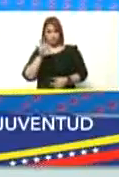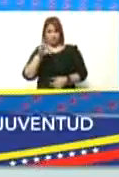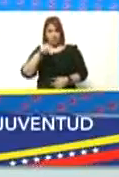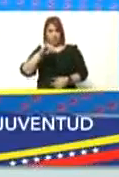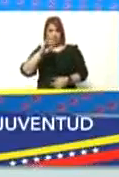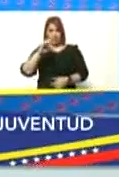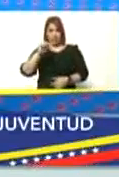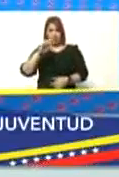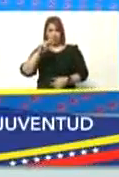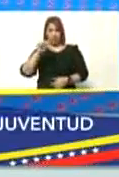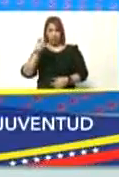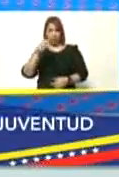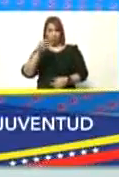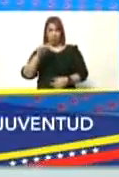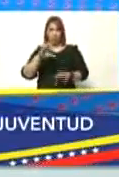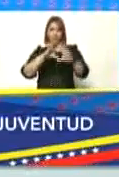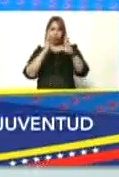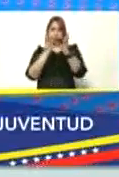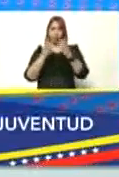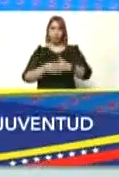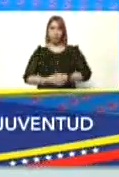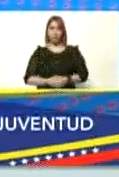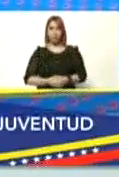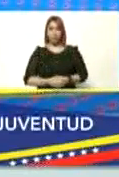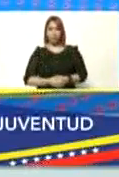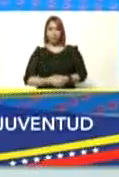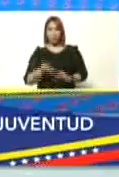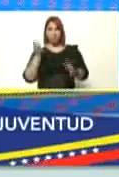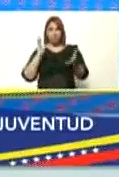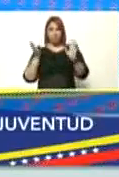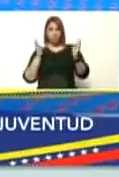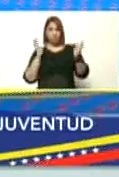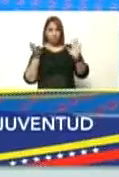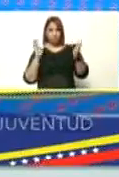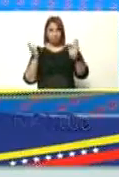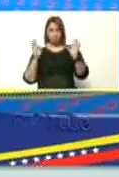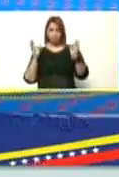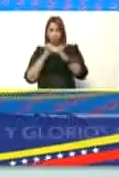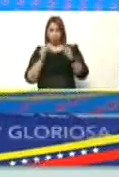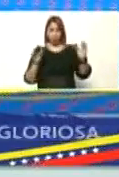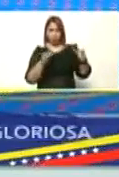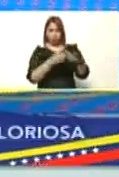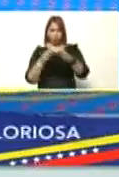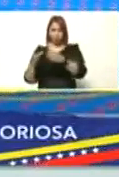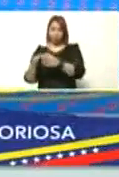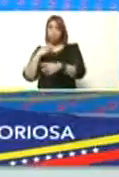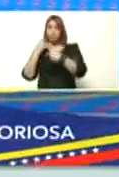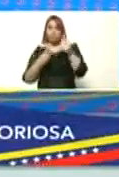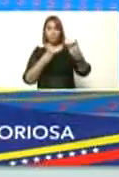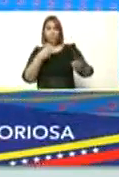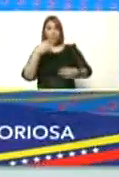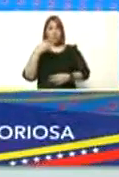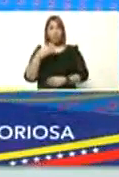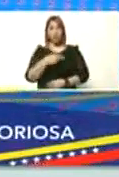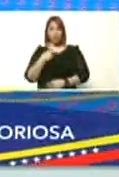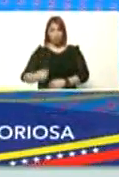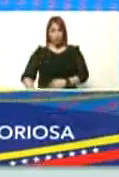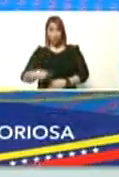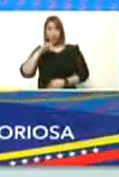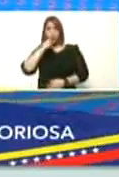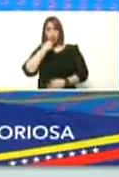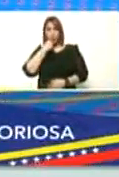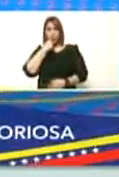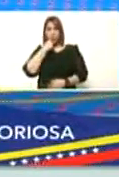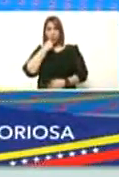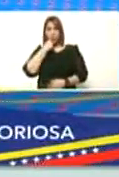del mundo haber conversado con todas las delegaciones de China de Rusia